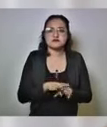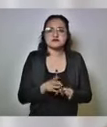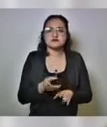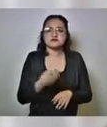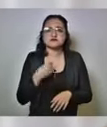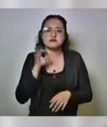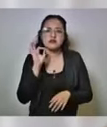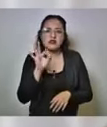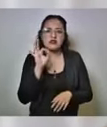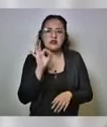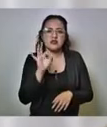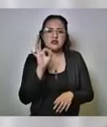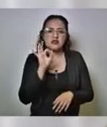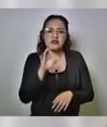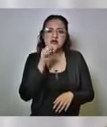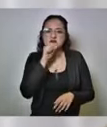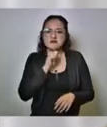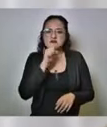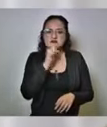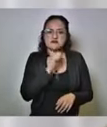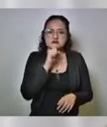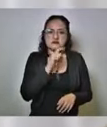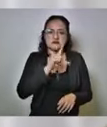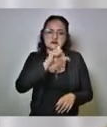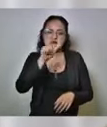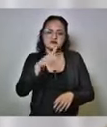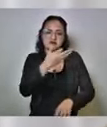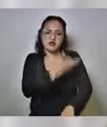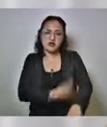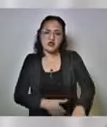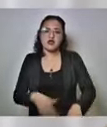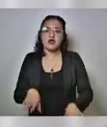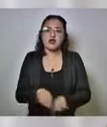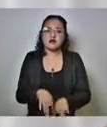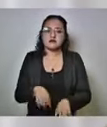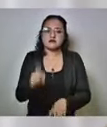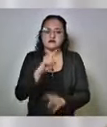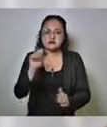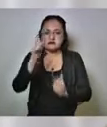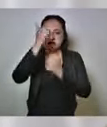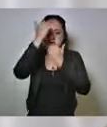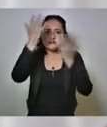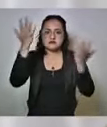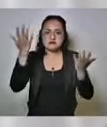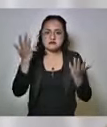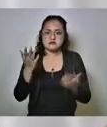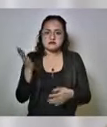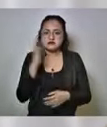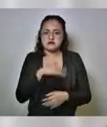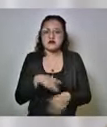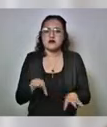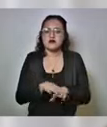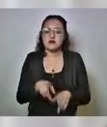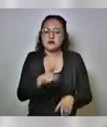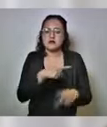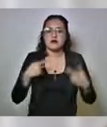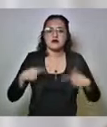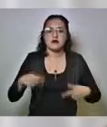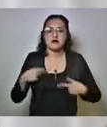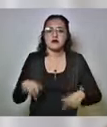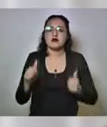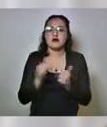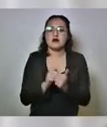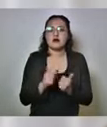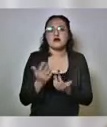rumores que al rato dañen la relación de la sociedad con